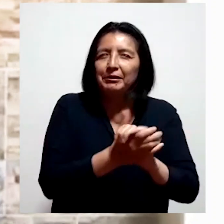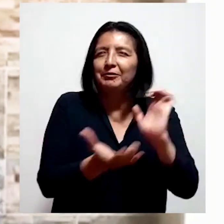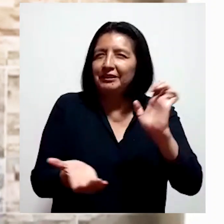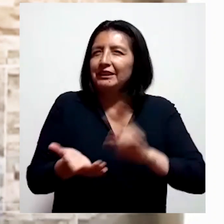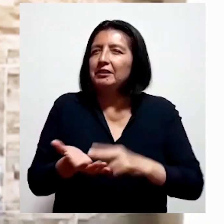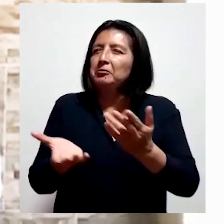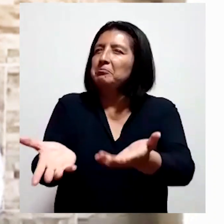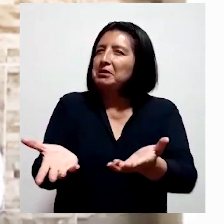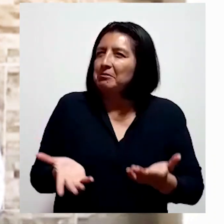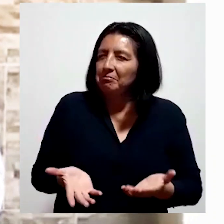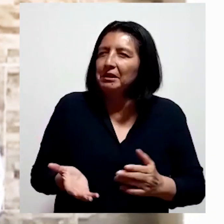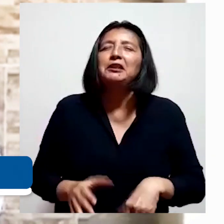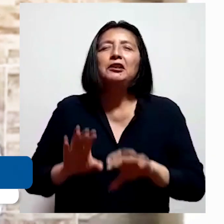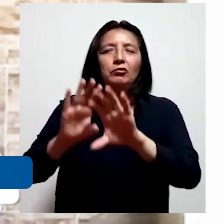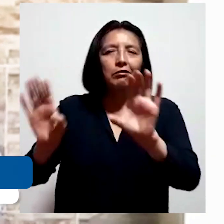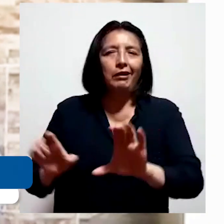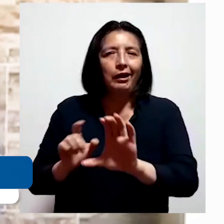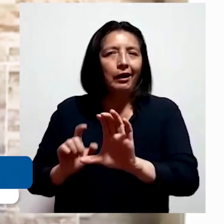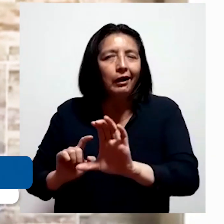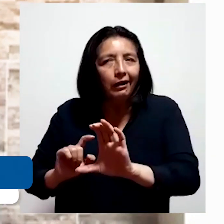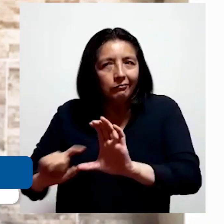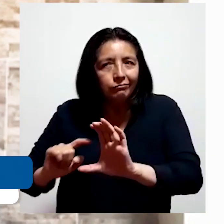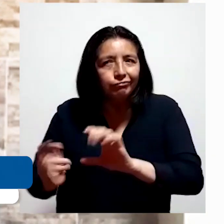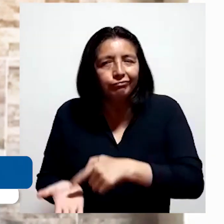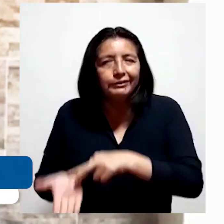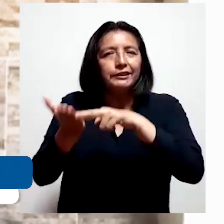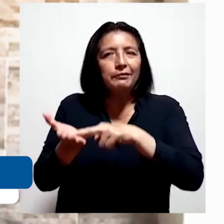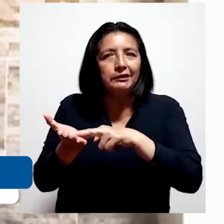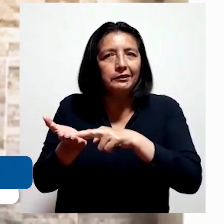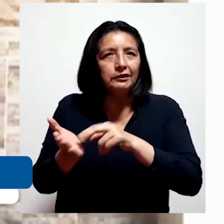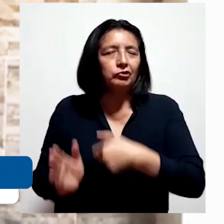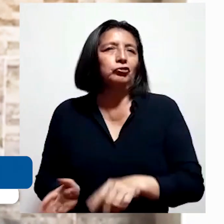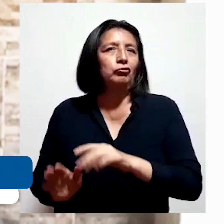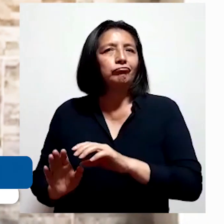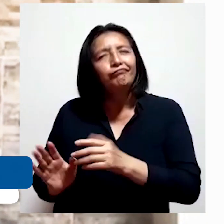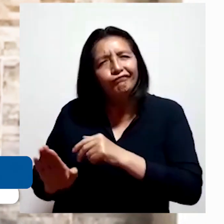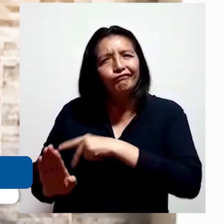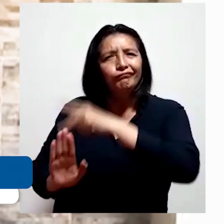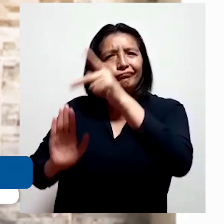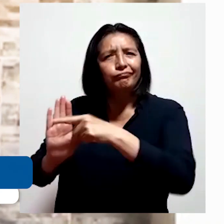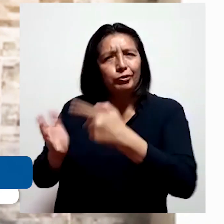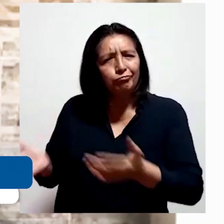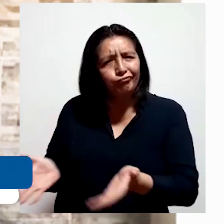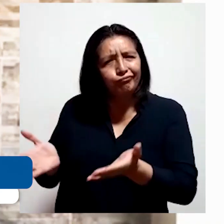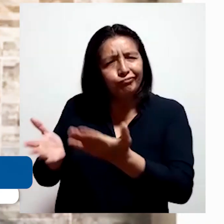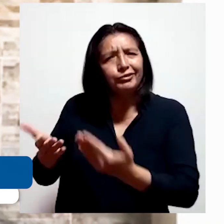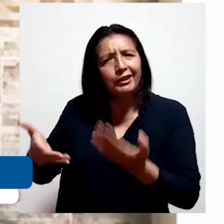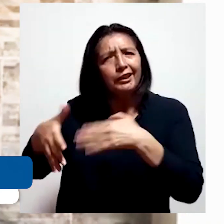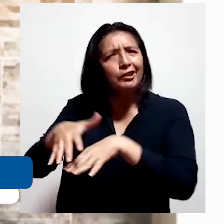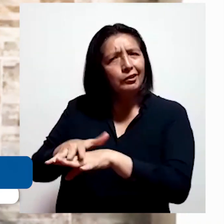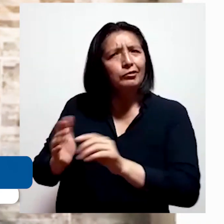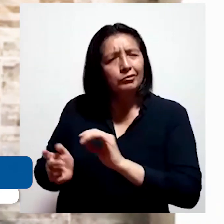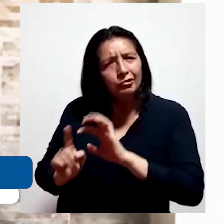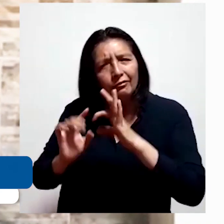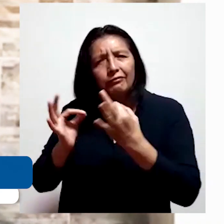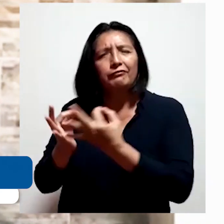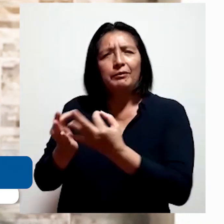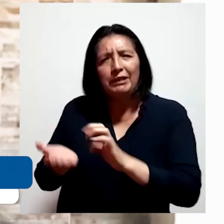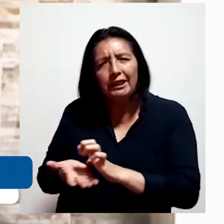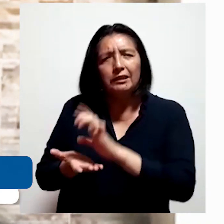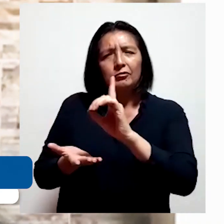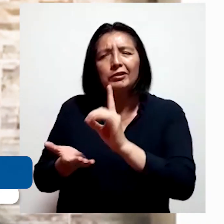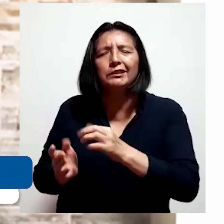Buen día amigos de salud, bienvenidos a Rehabilitación Online, un programa especialmente diseñado para fomentar la integración y la inclusión